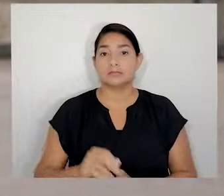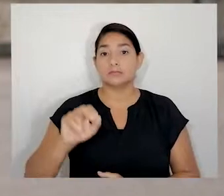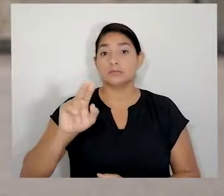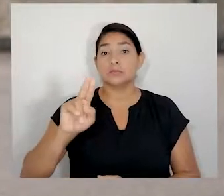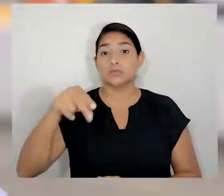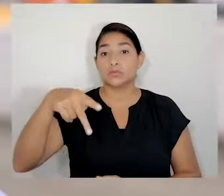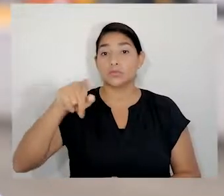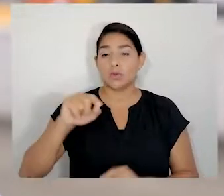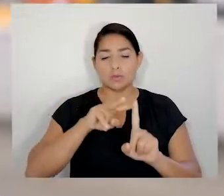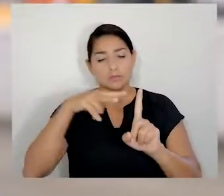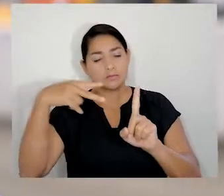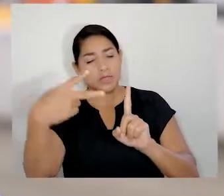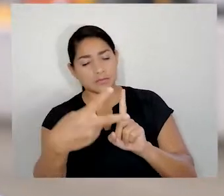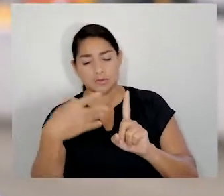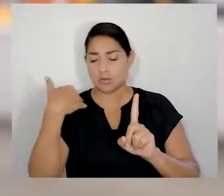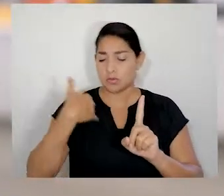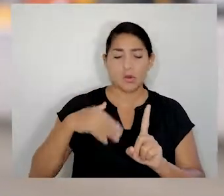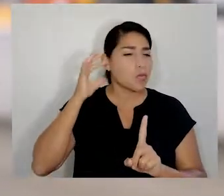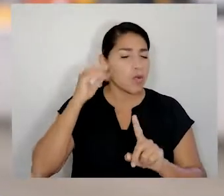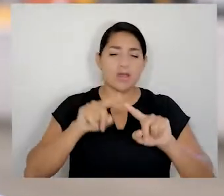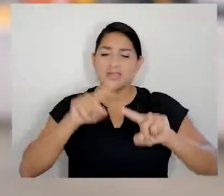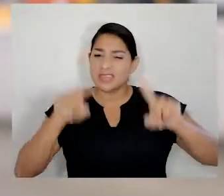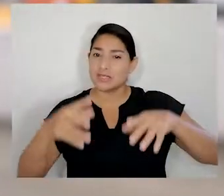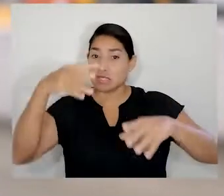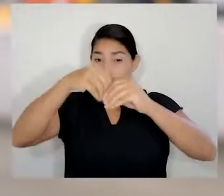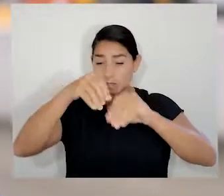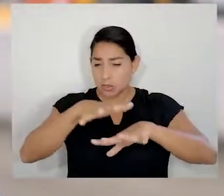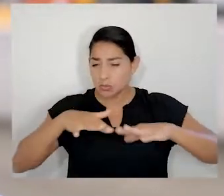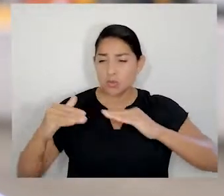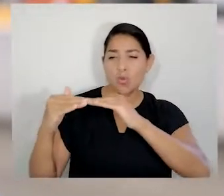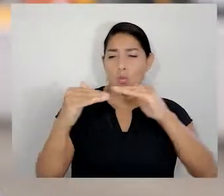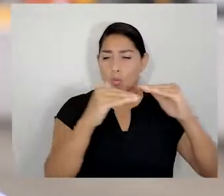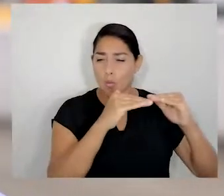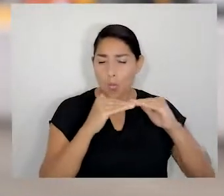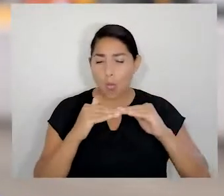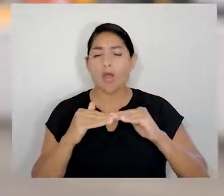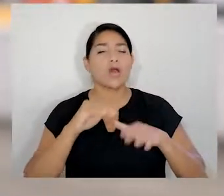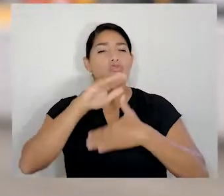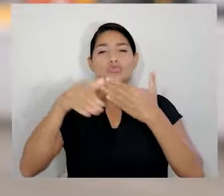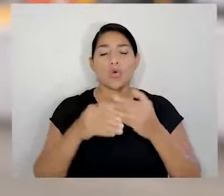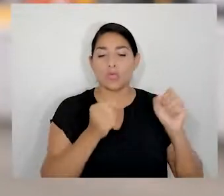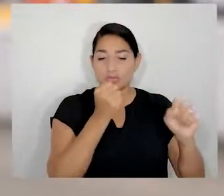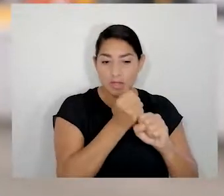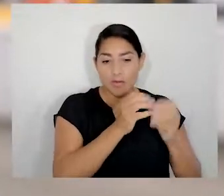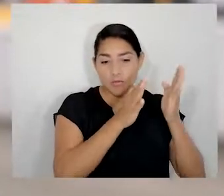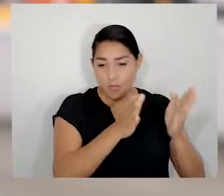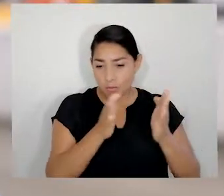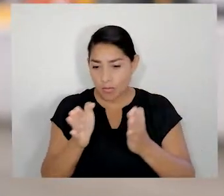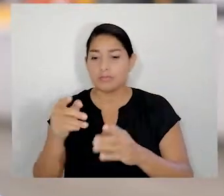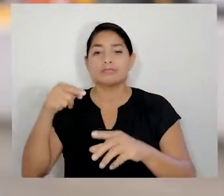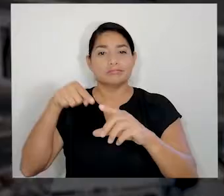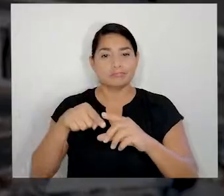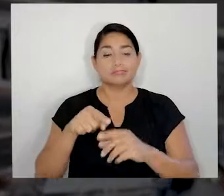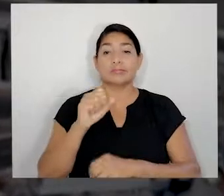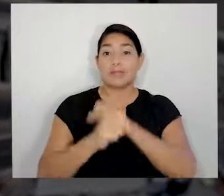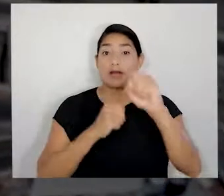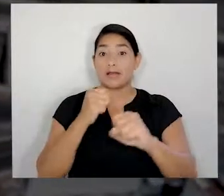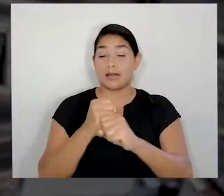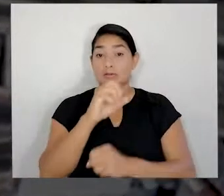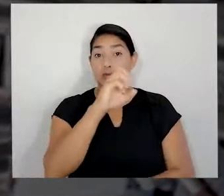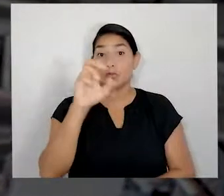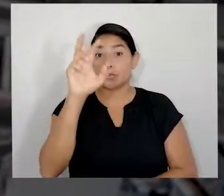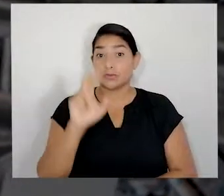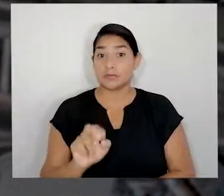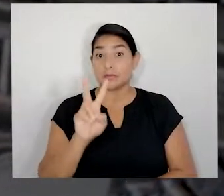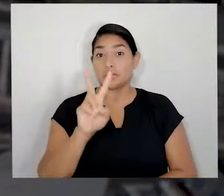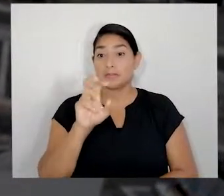En UNOPS, la perspectiva de género, diversidad, inclusión e igualdad está presente en todas las etapas de nuestros proyectos. En